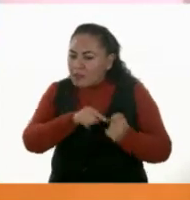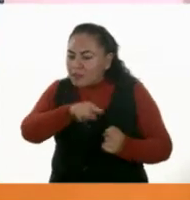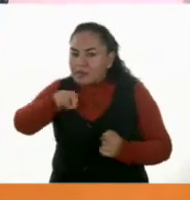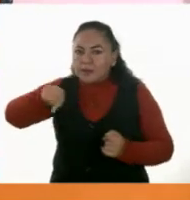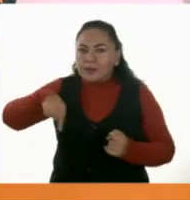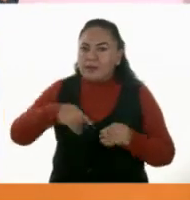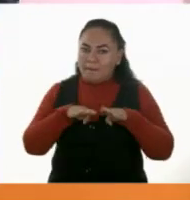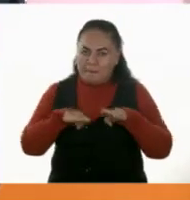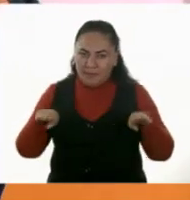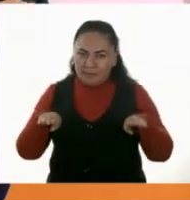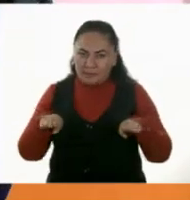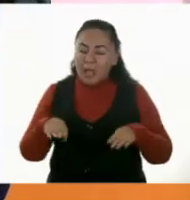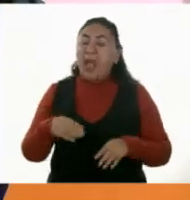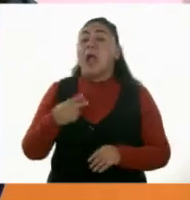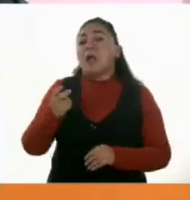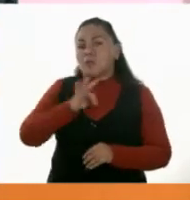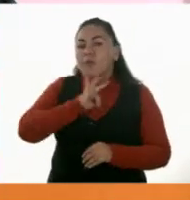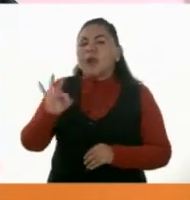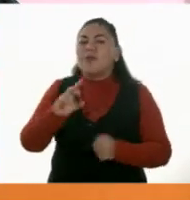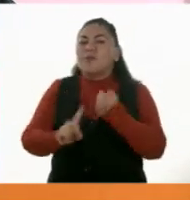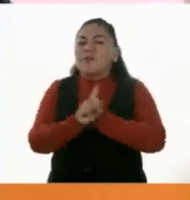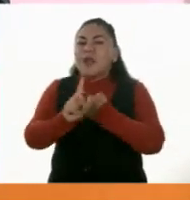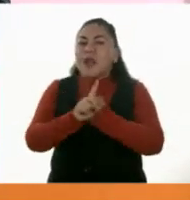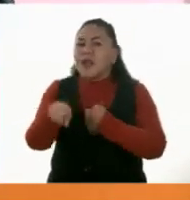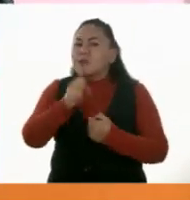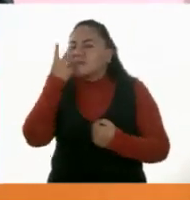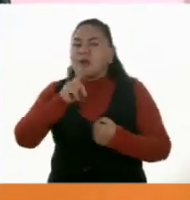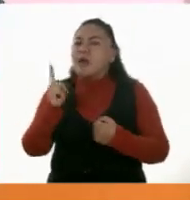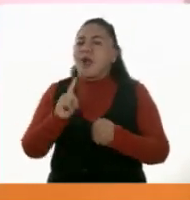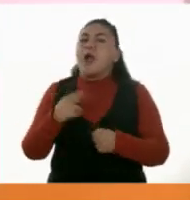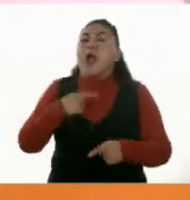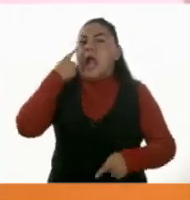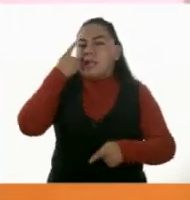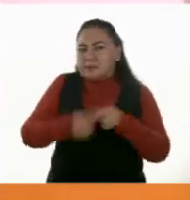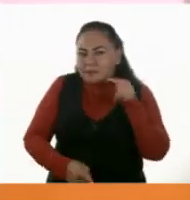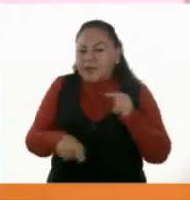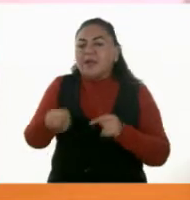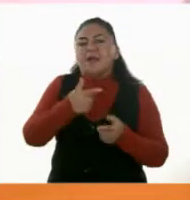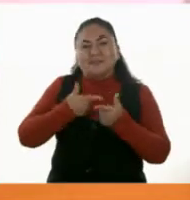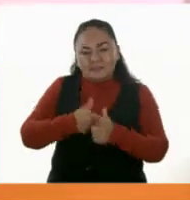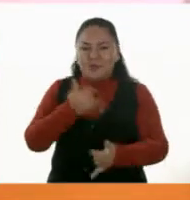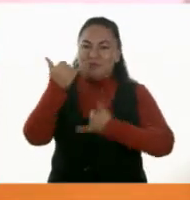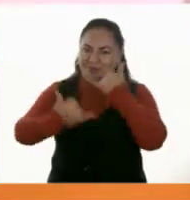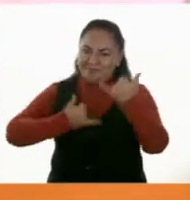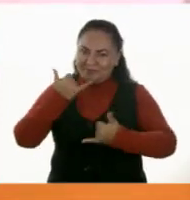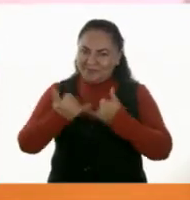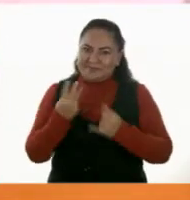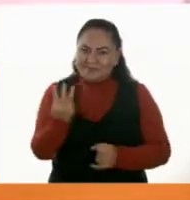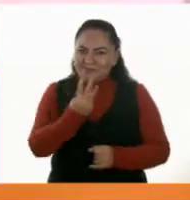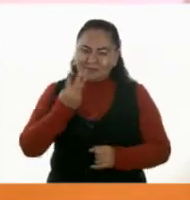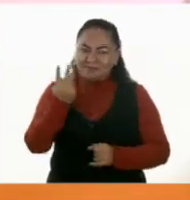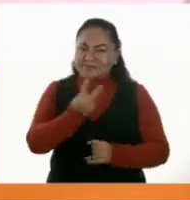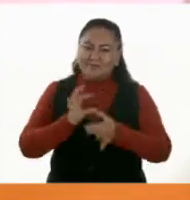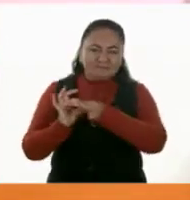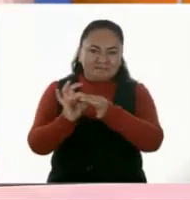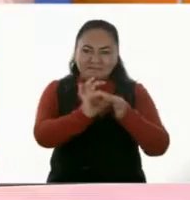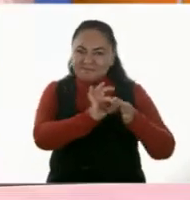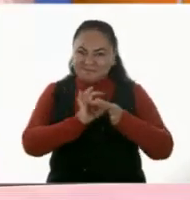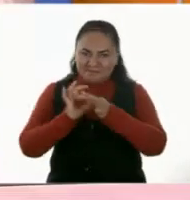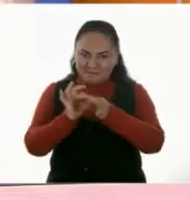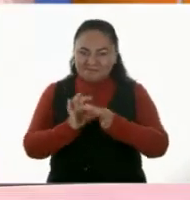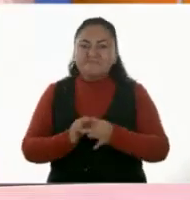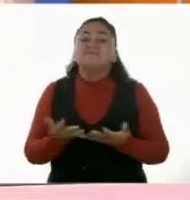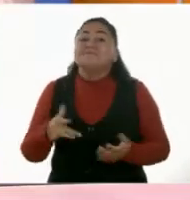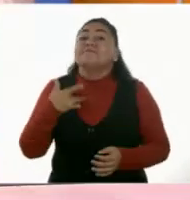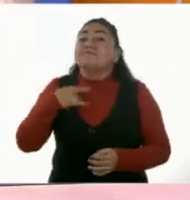cantidad. Y así puedes solucionar el problema con tus amigas y puedan seguir jugando en armonía las tres.